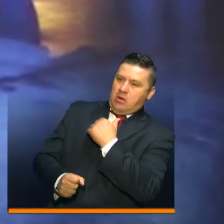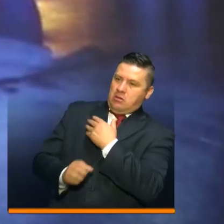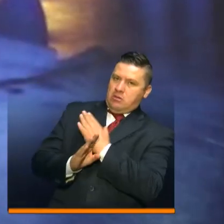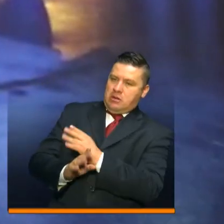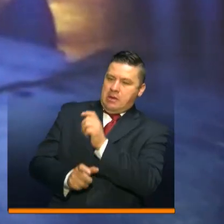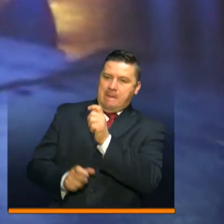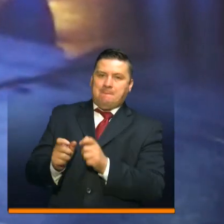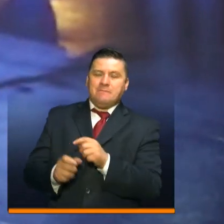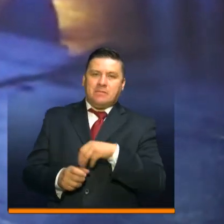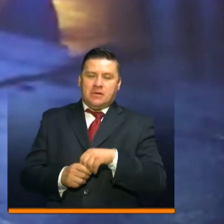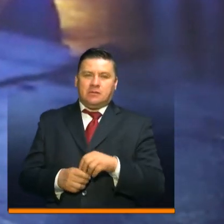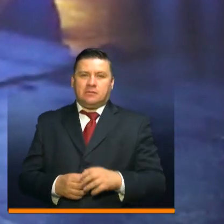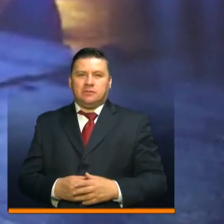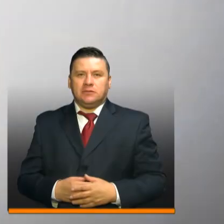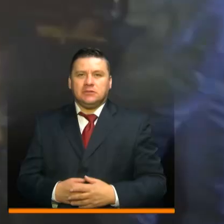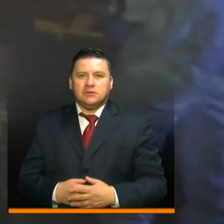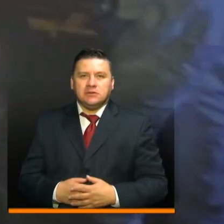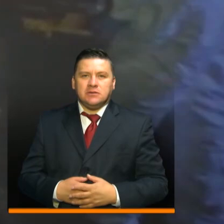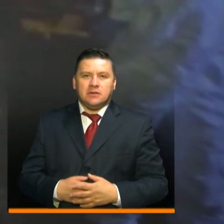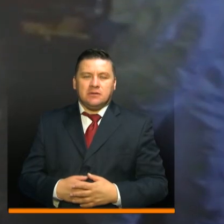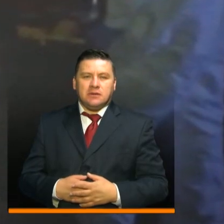del paciente y de la tripulación.